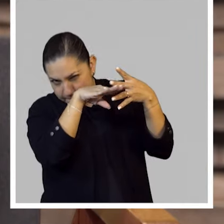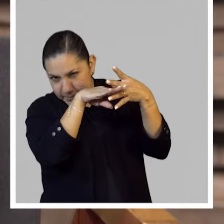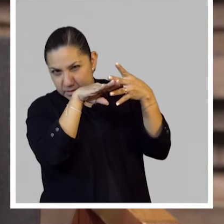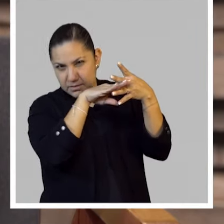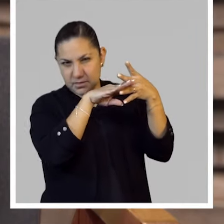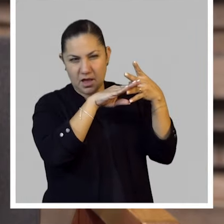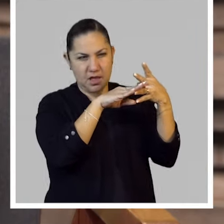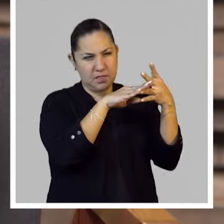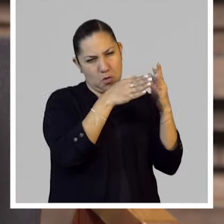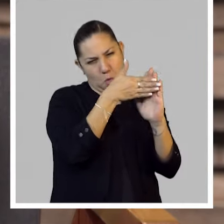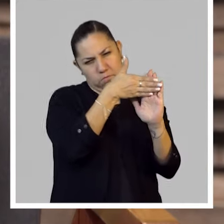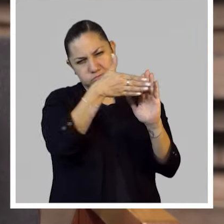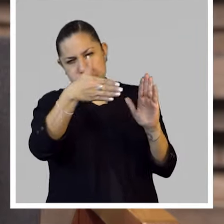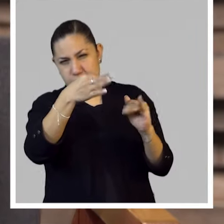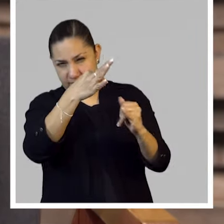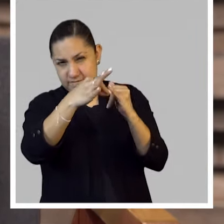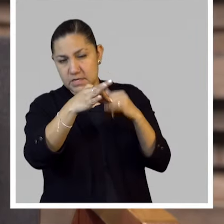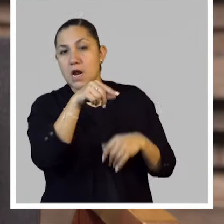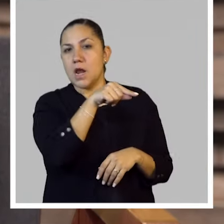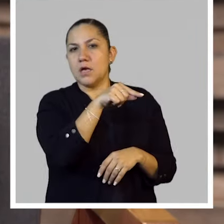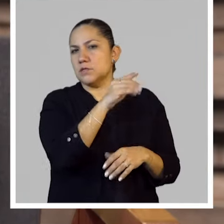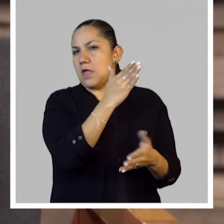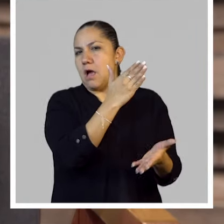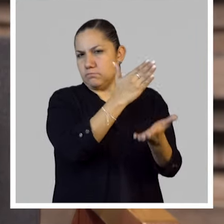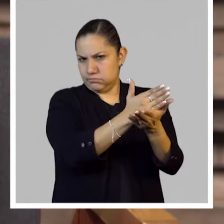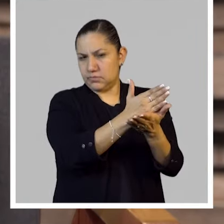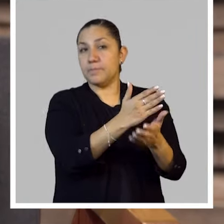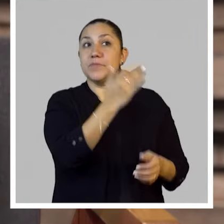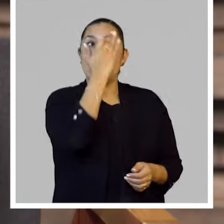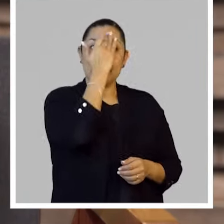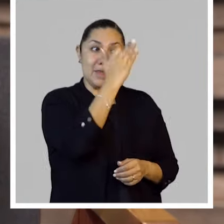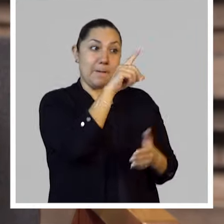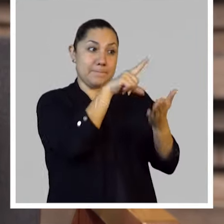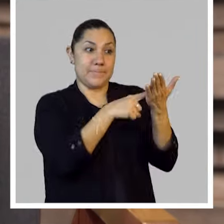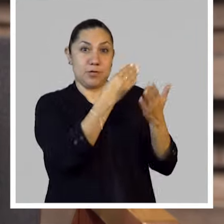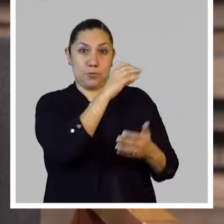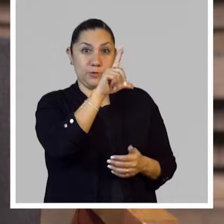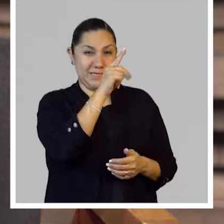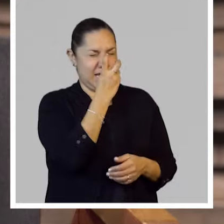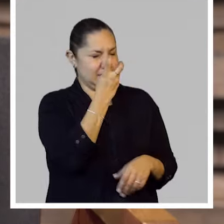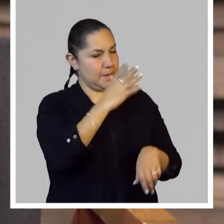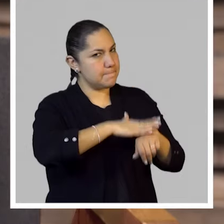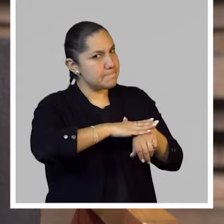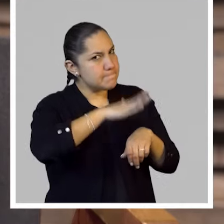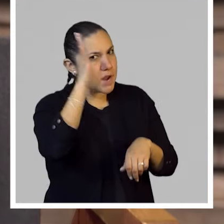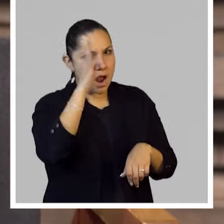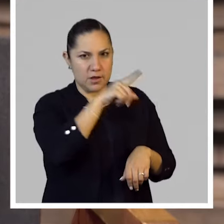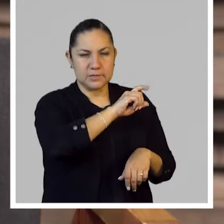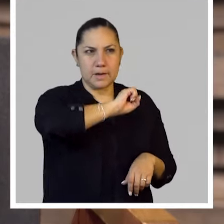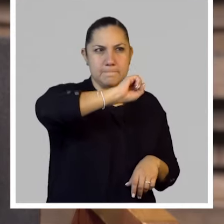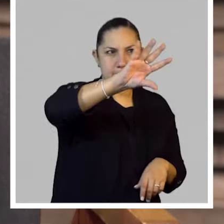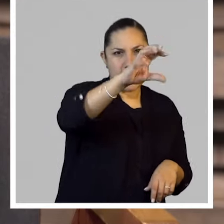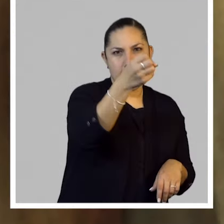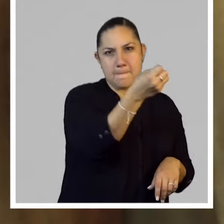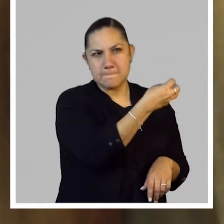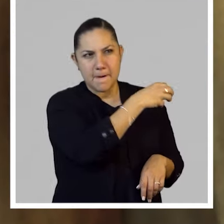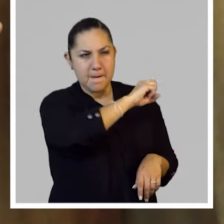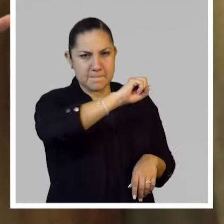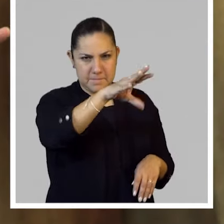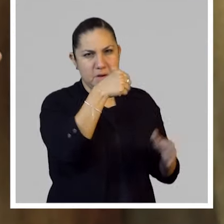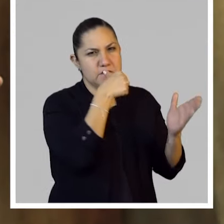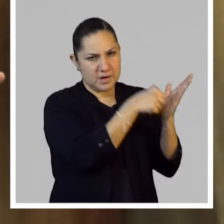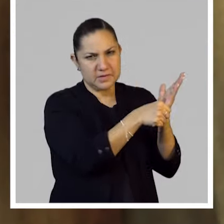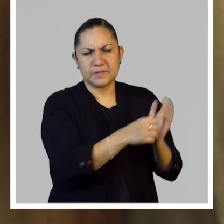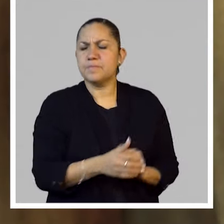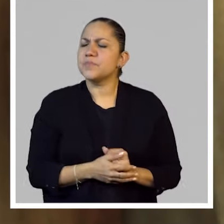pues digamos que apagarse este movimiento y en los 70 es el momento más álgido del mismo. Oye, y en estas redes,